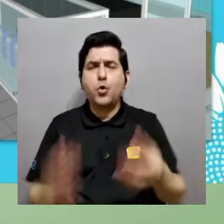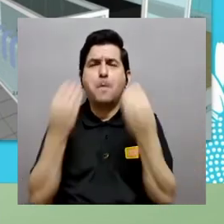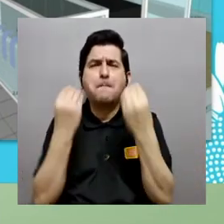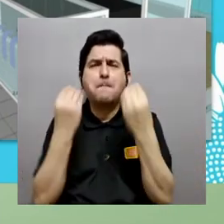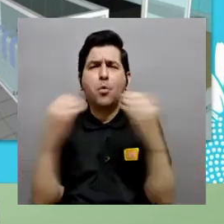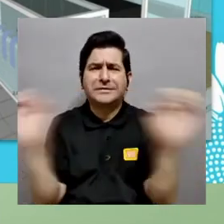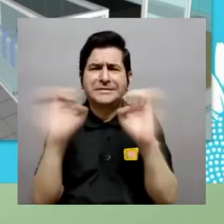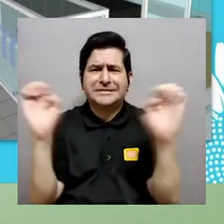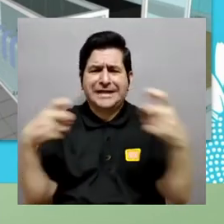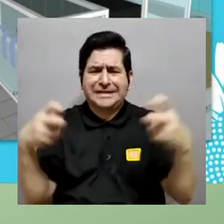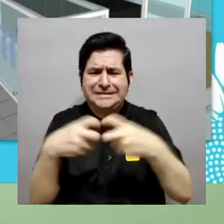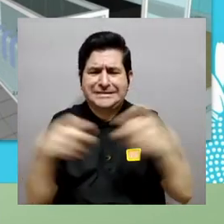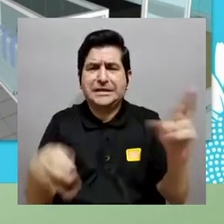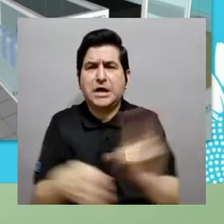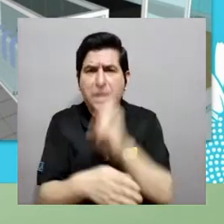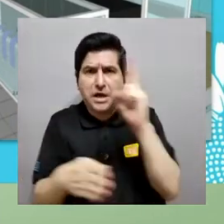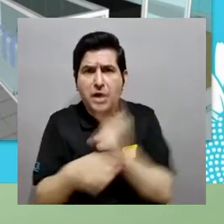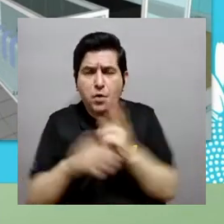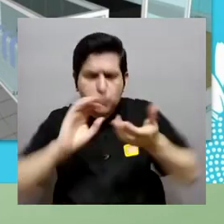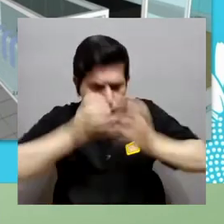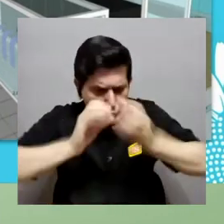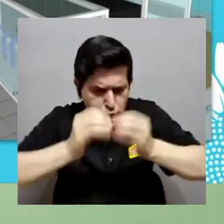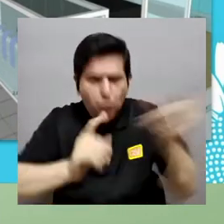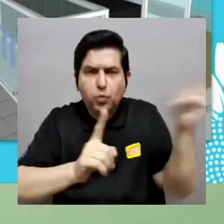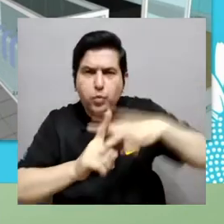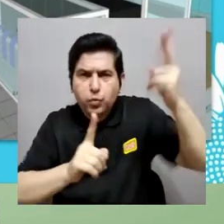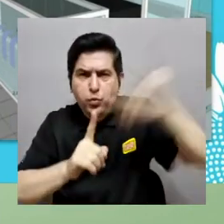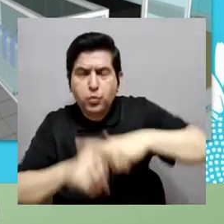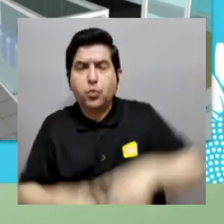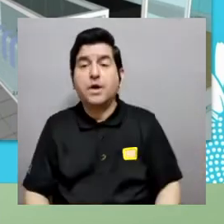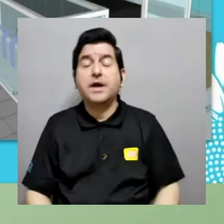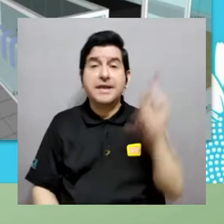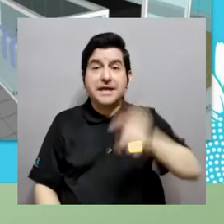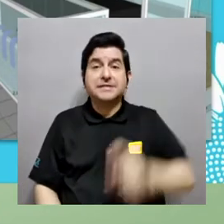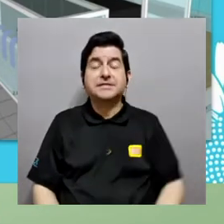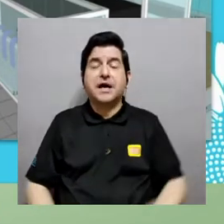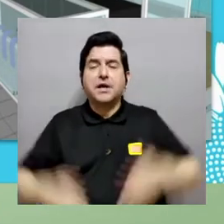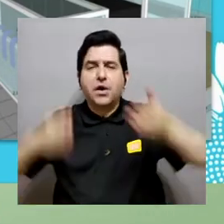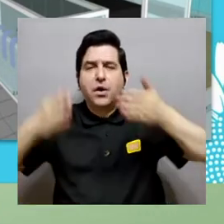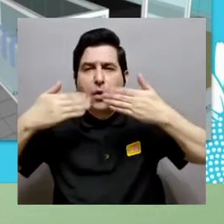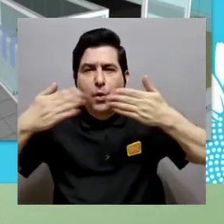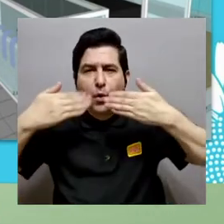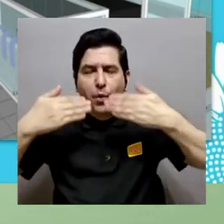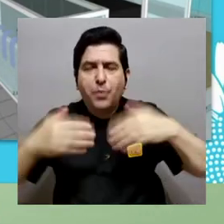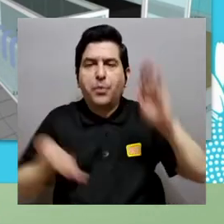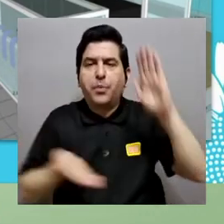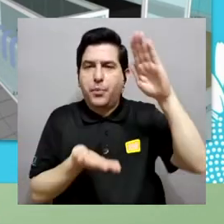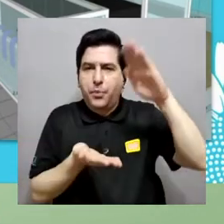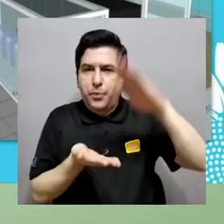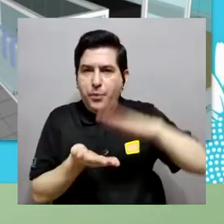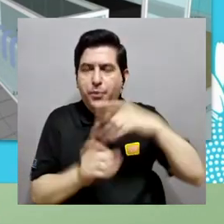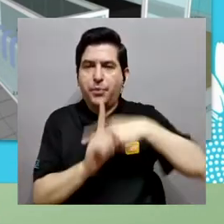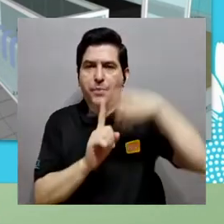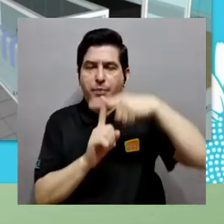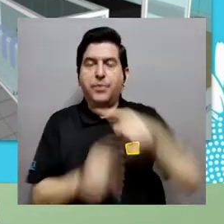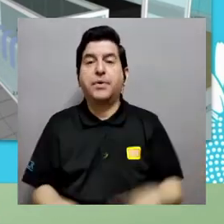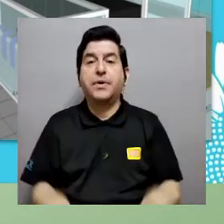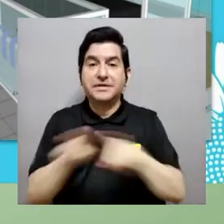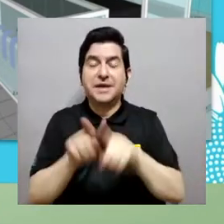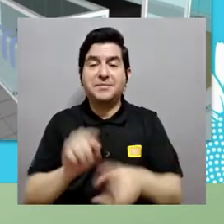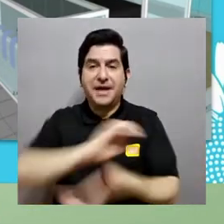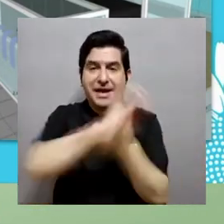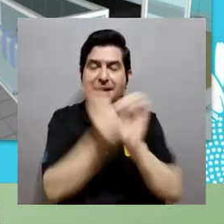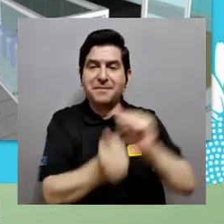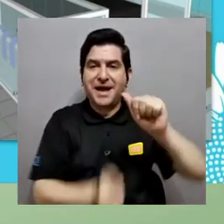como, es un gran horno, en realidad estamos teniendo un montón de energía eléctrica para poder hacer sus cálculos y a vez esto necesita un montón de refrigeración.